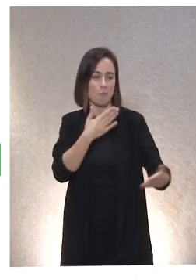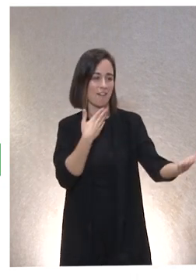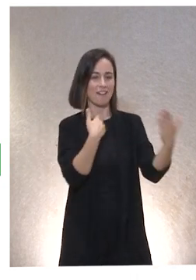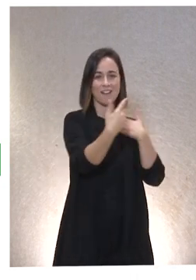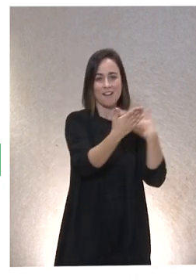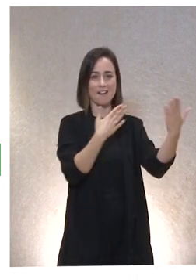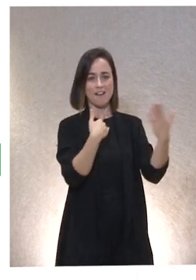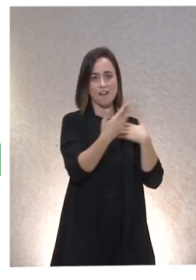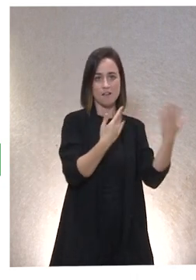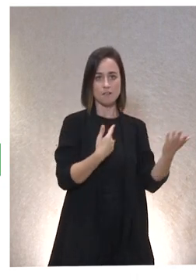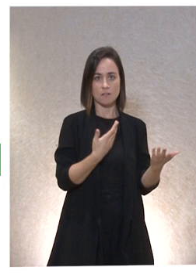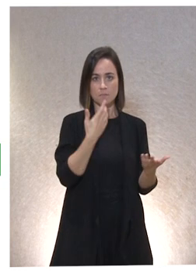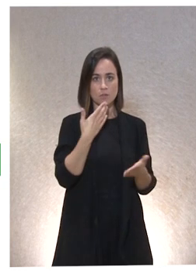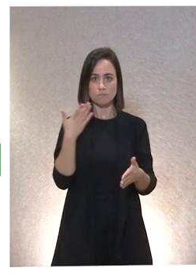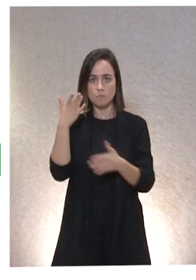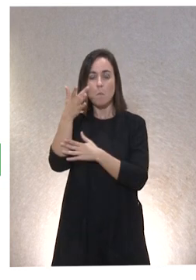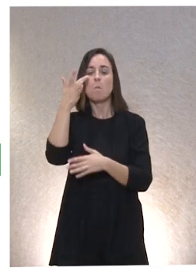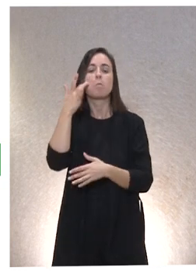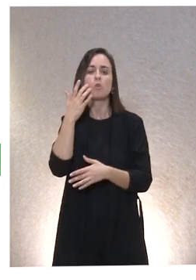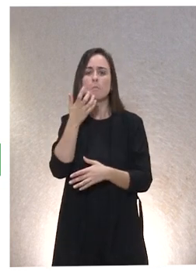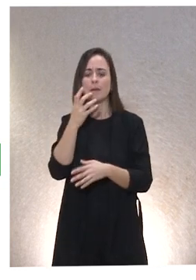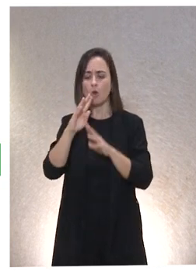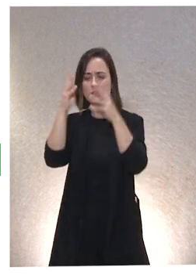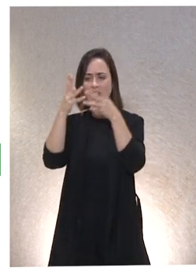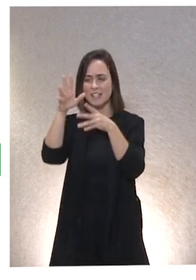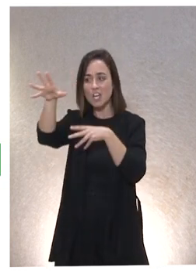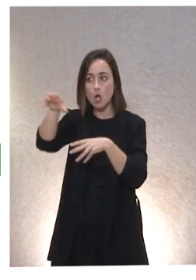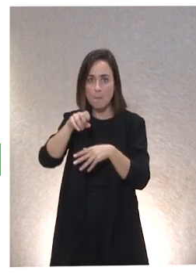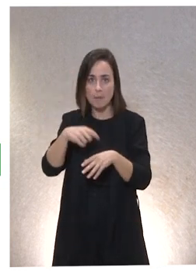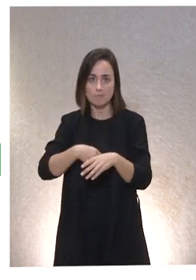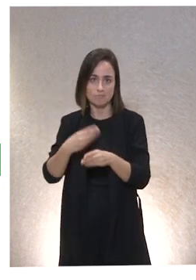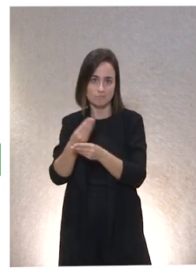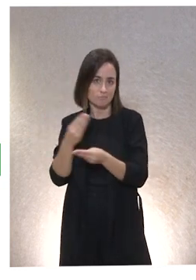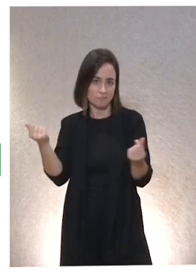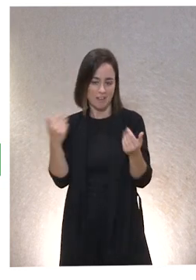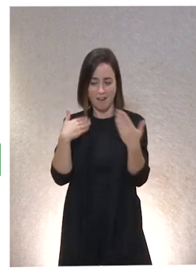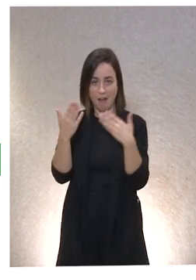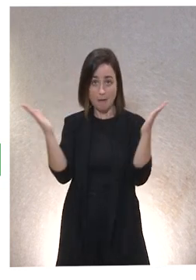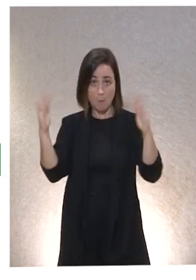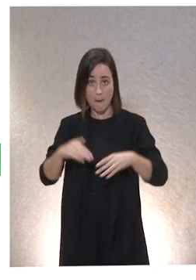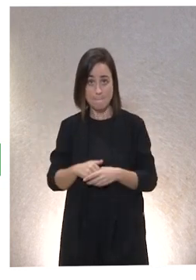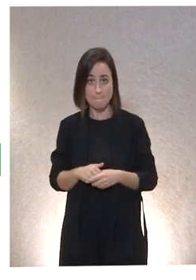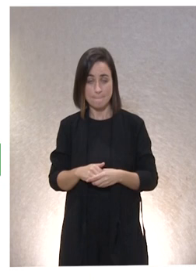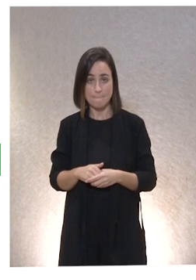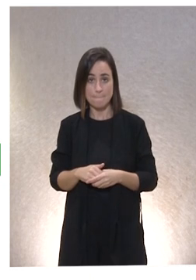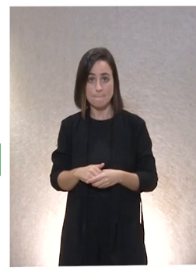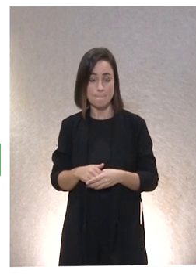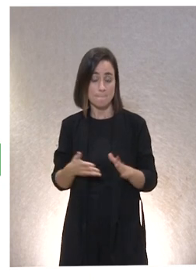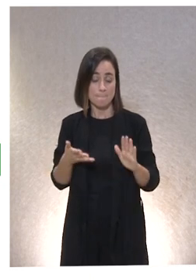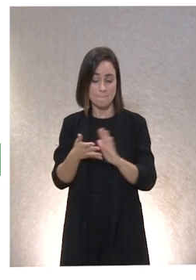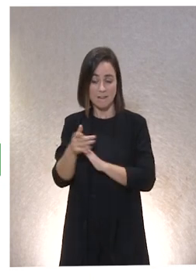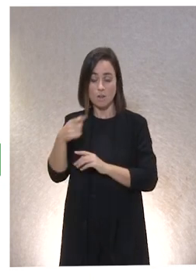Pero, digamos, en el actual comercio por internet eso ha desaparecido. Entonces, ya hay, digamos, la